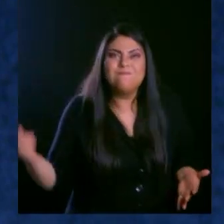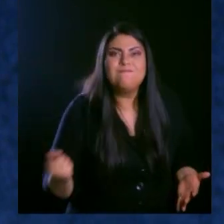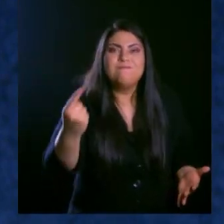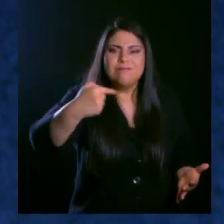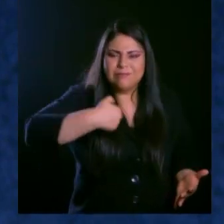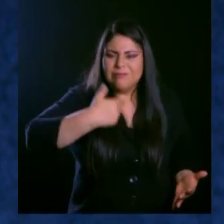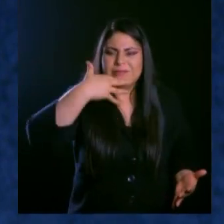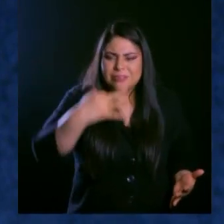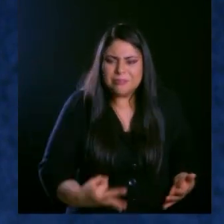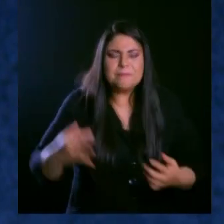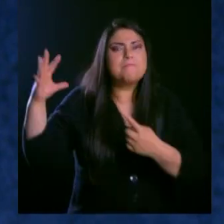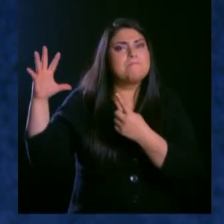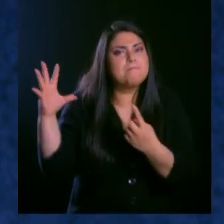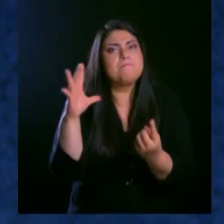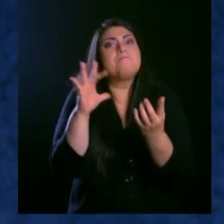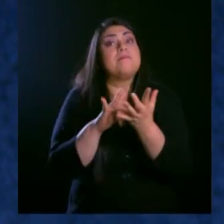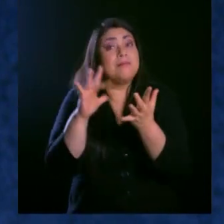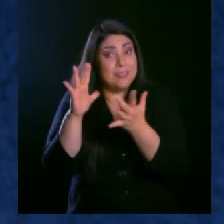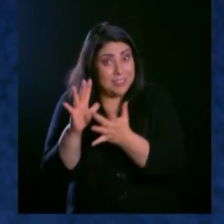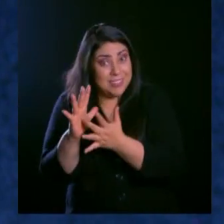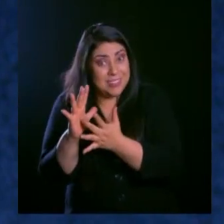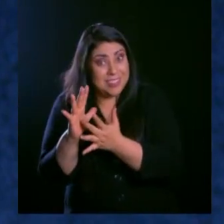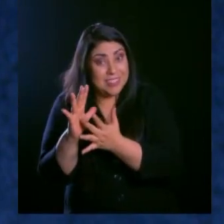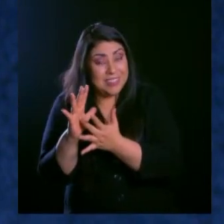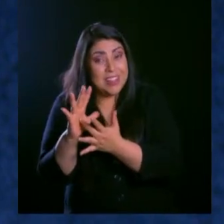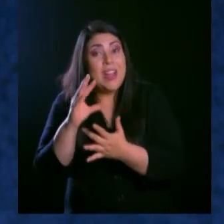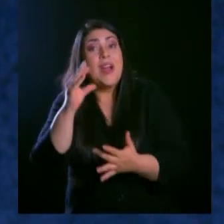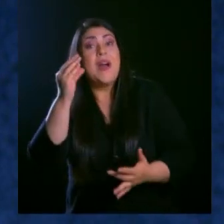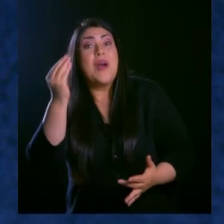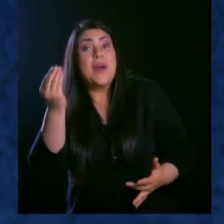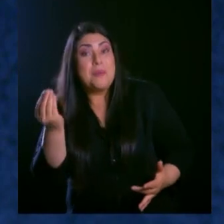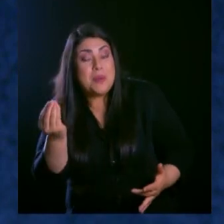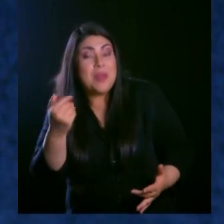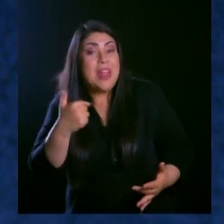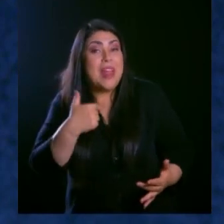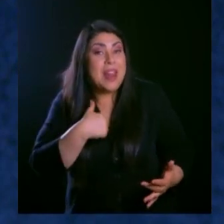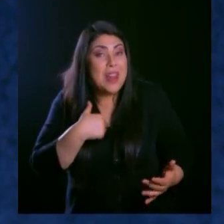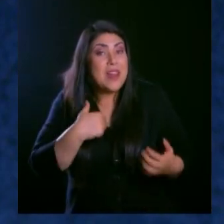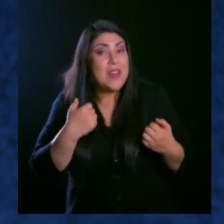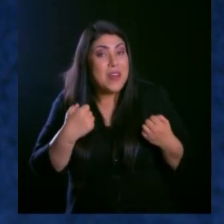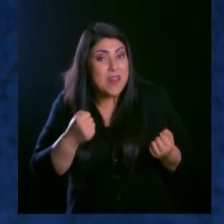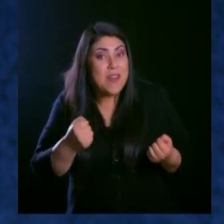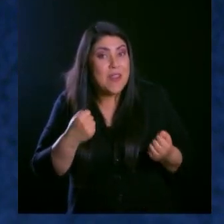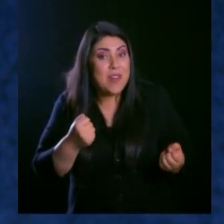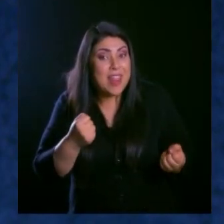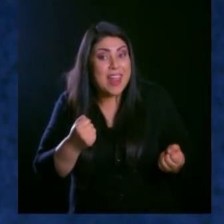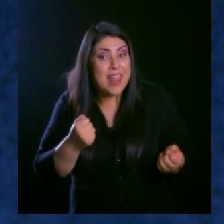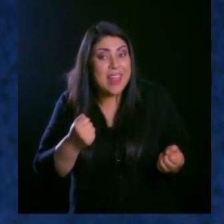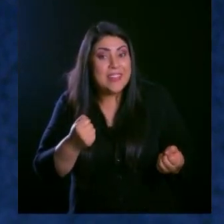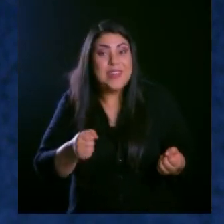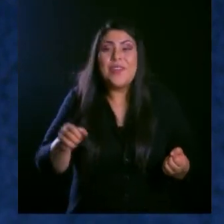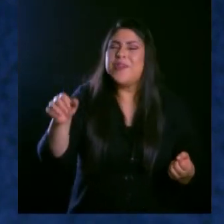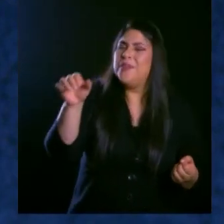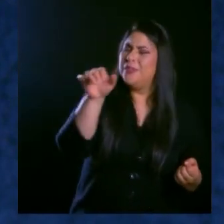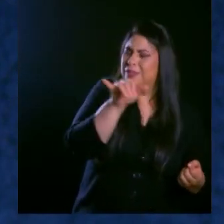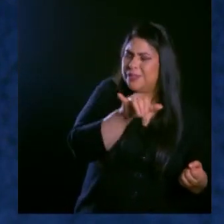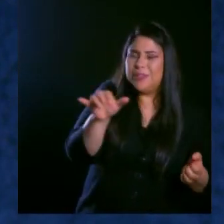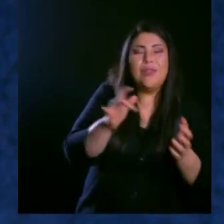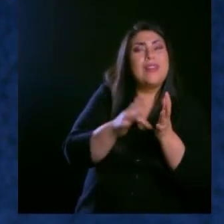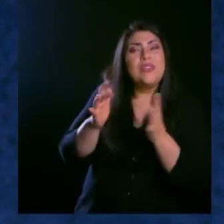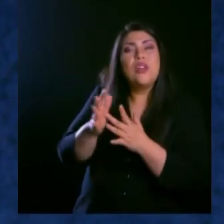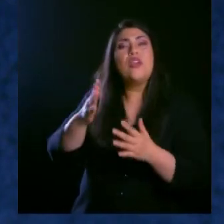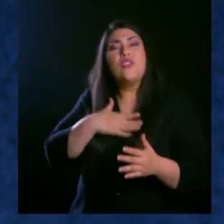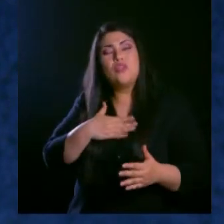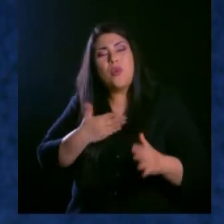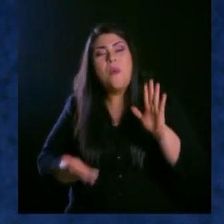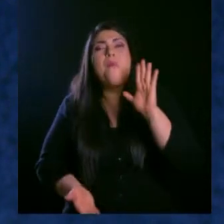discípulo de Jesús. Porque lo que yo hago era pura y simplemente como Jesús hacía. Yo voy a perdonar más,